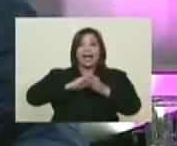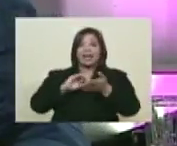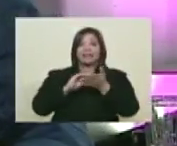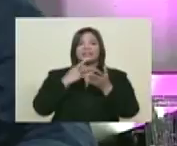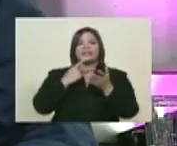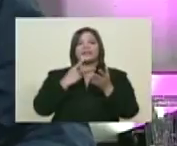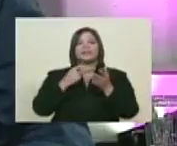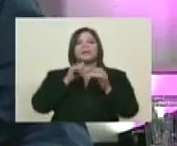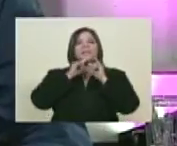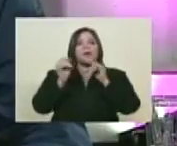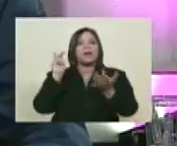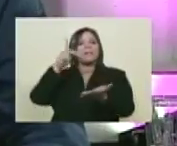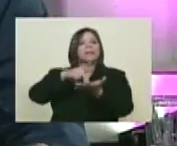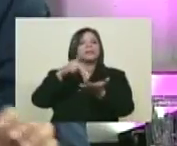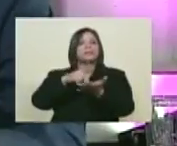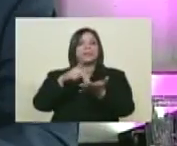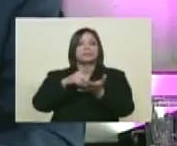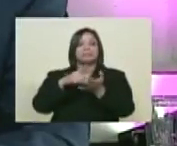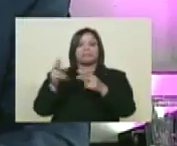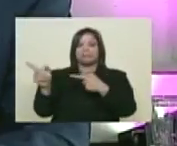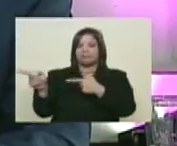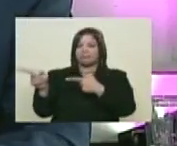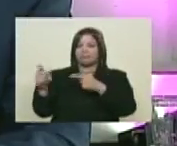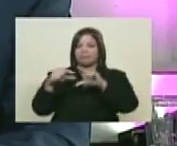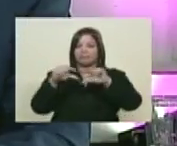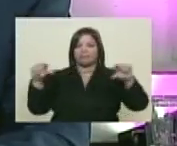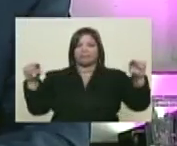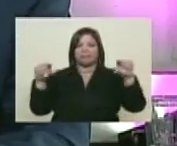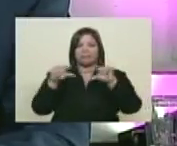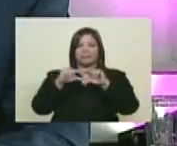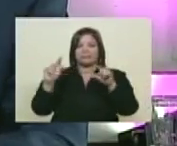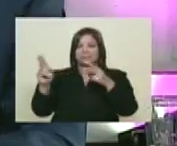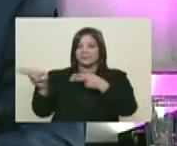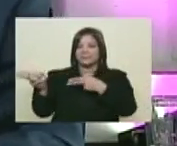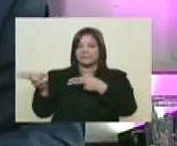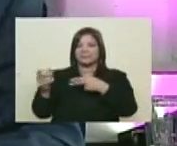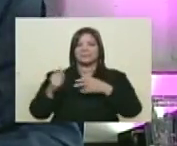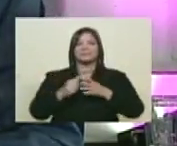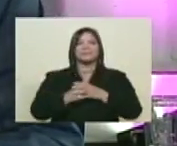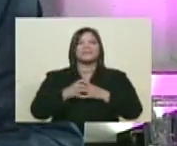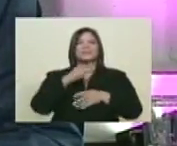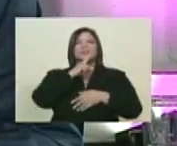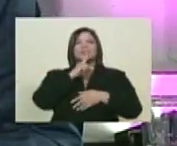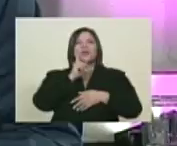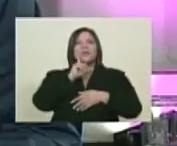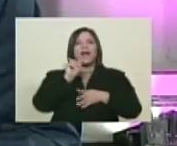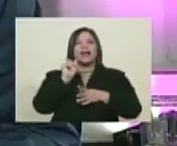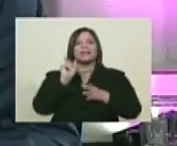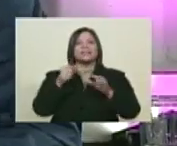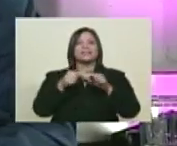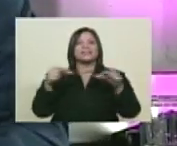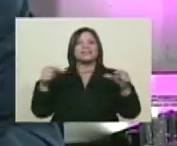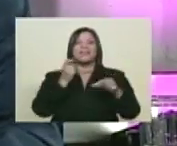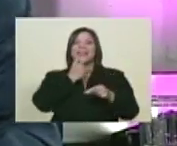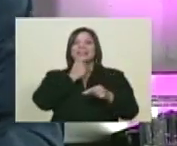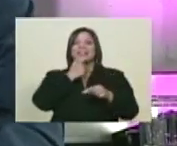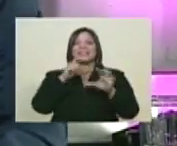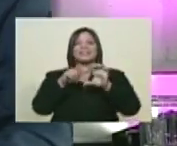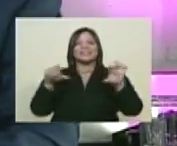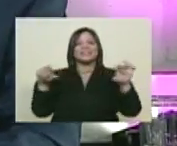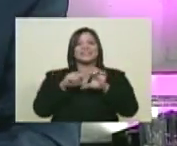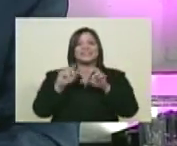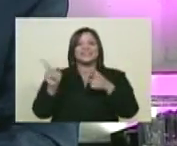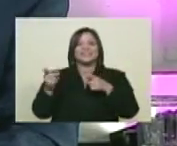Primero, pueden ustedes participar a través de la etiqueta... ¿Cómo es se dice? Hashtag. Hashtag o